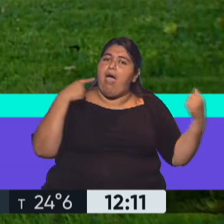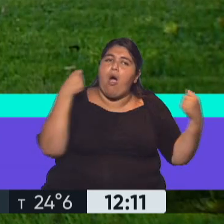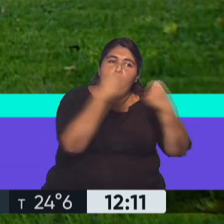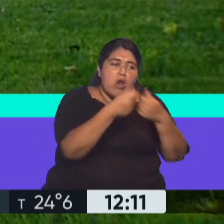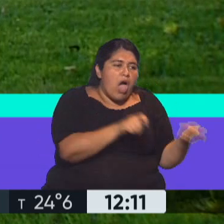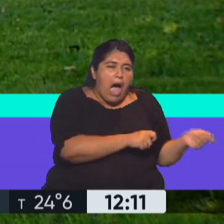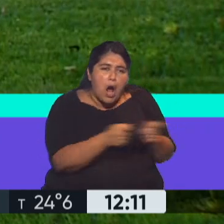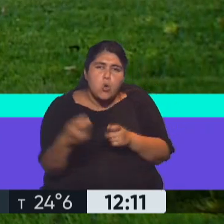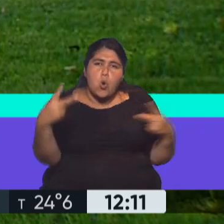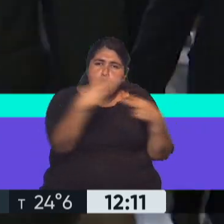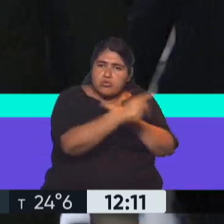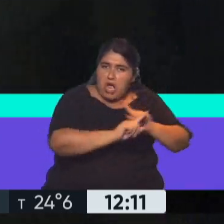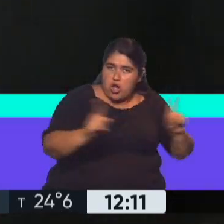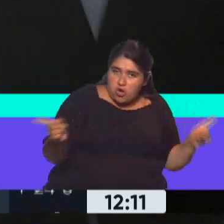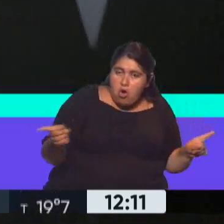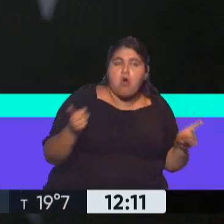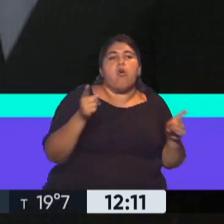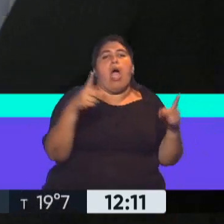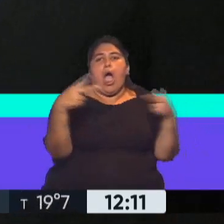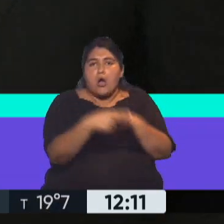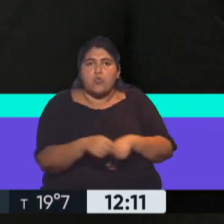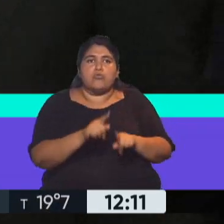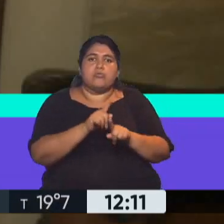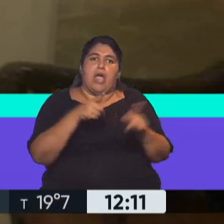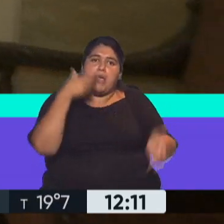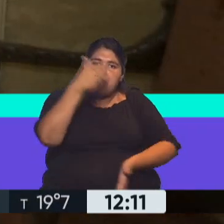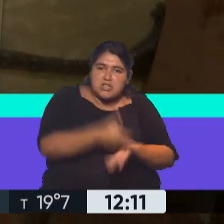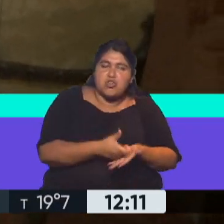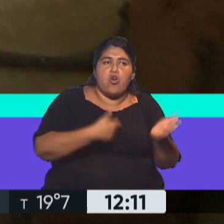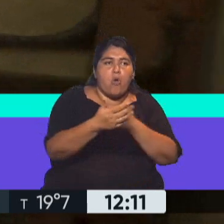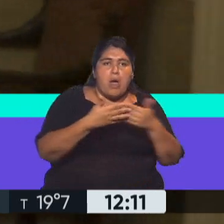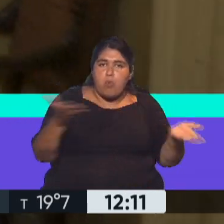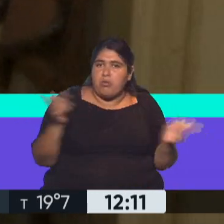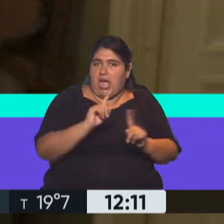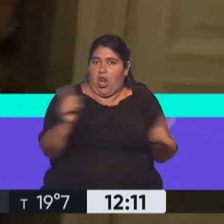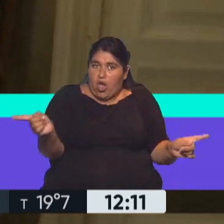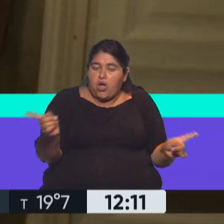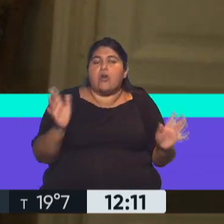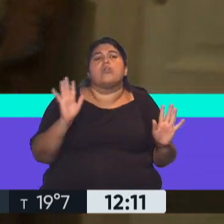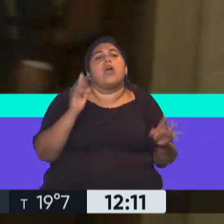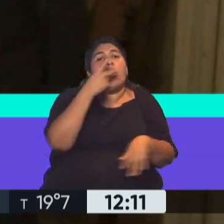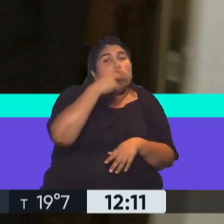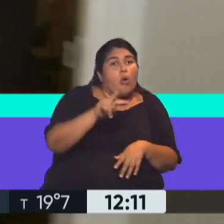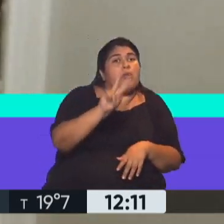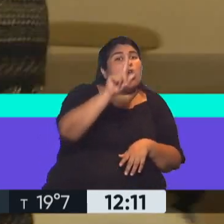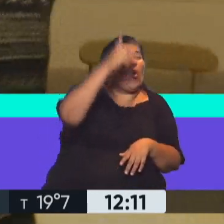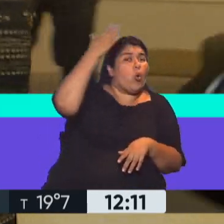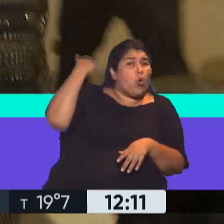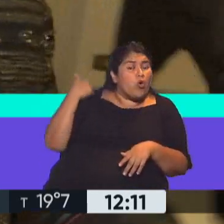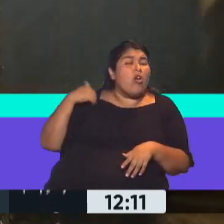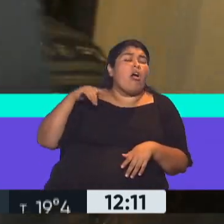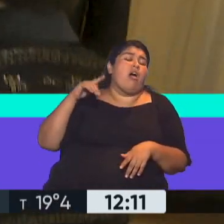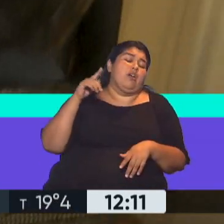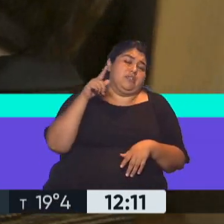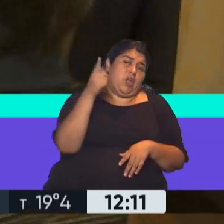en la educación, sin ajuste en la inversión y en la obra pública. En el 2001 se redujeron